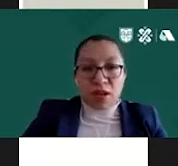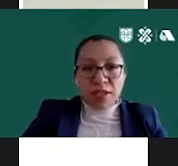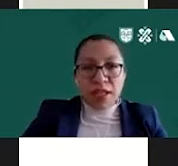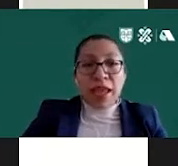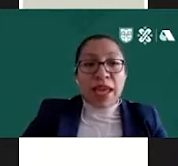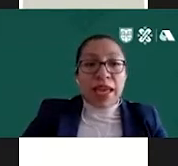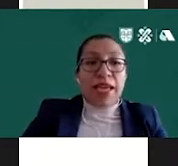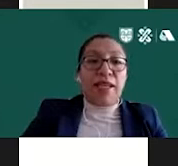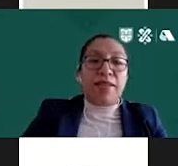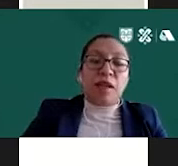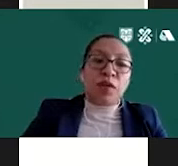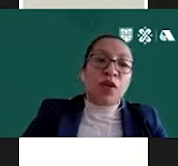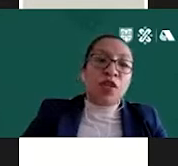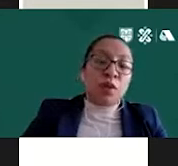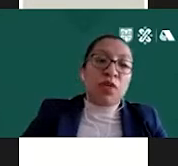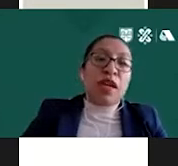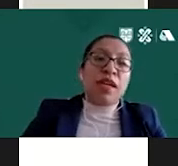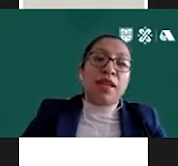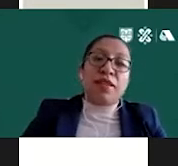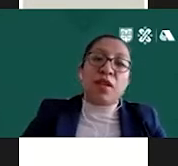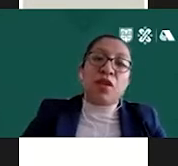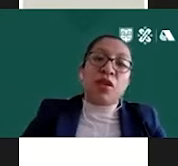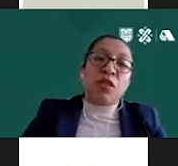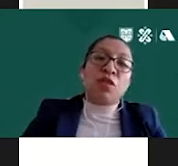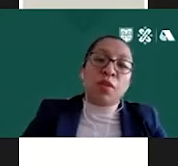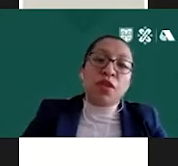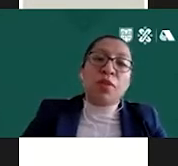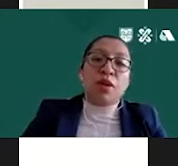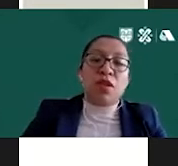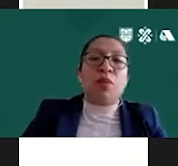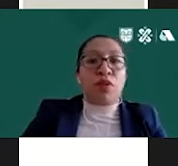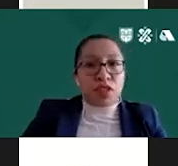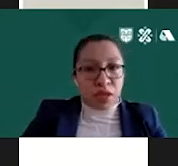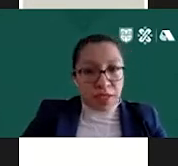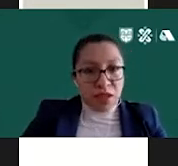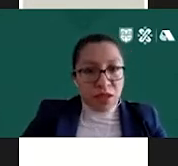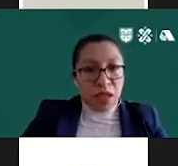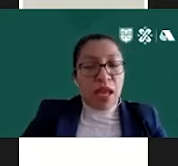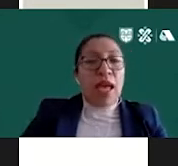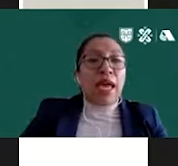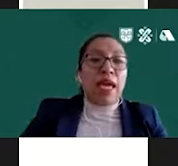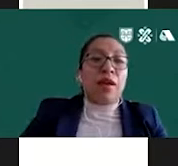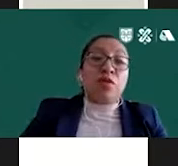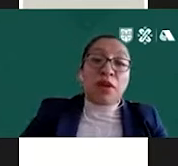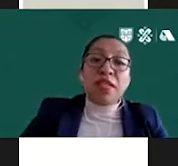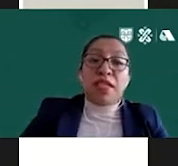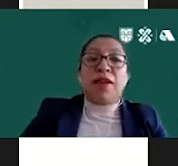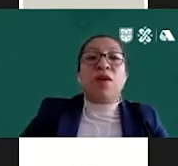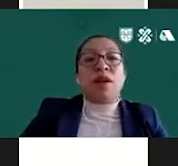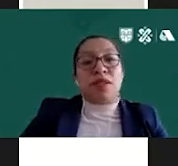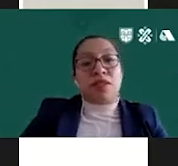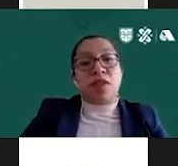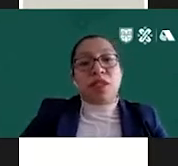obligaciones. En el tercer punto, nos va a ayudar en el desarrollo de un instrumento de evaluación por servicios. Nos va a